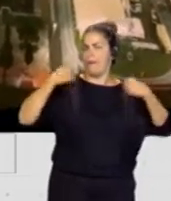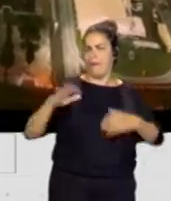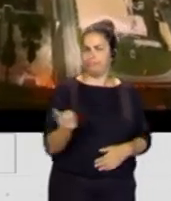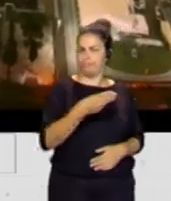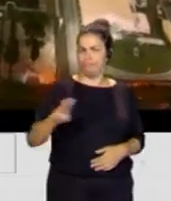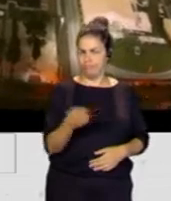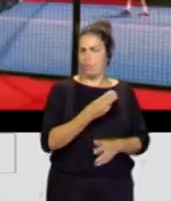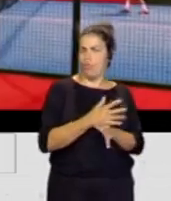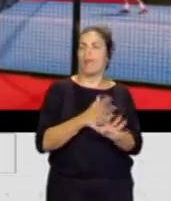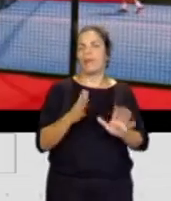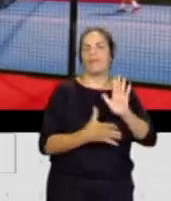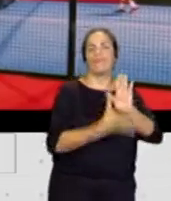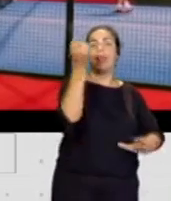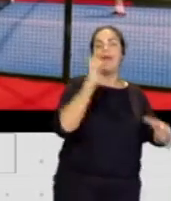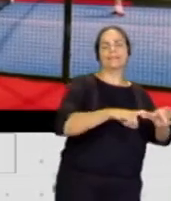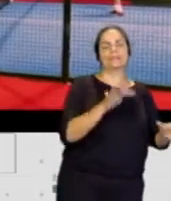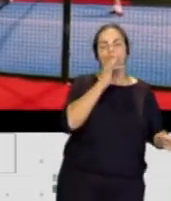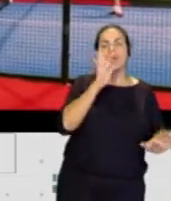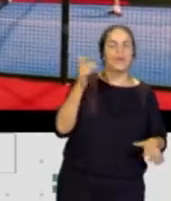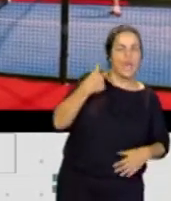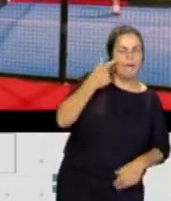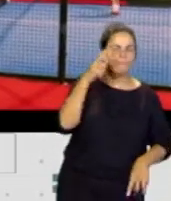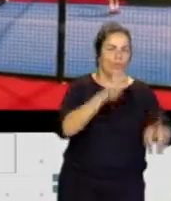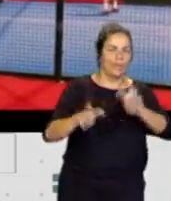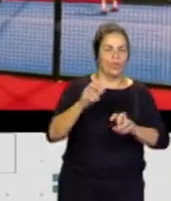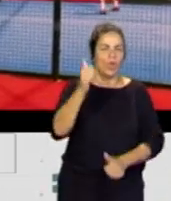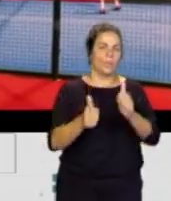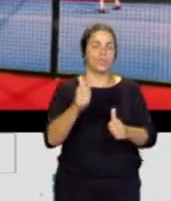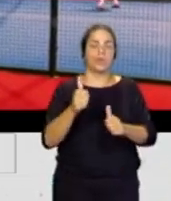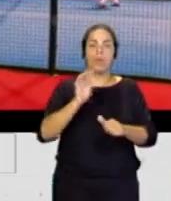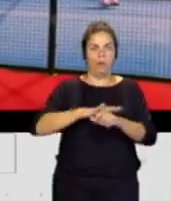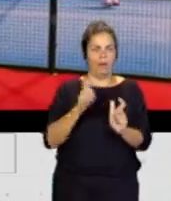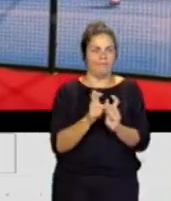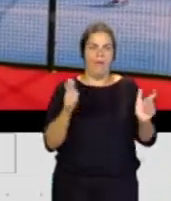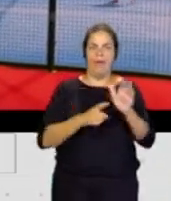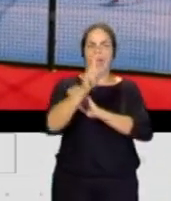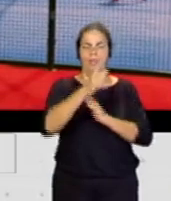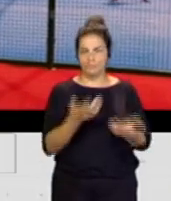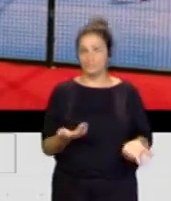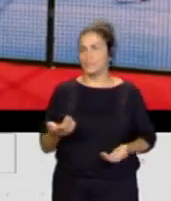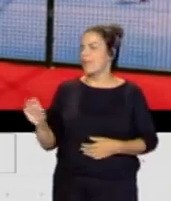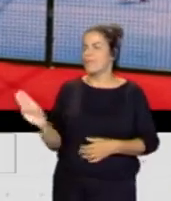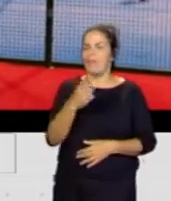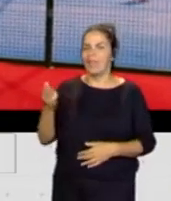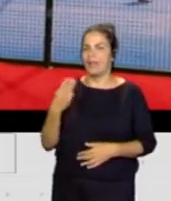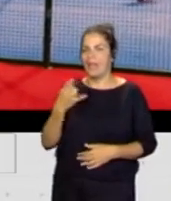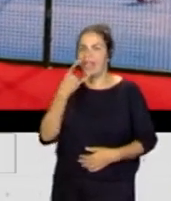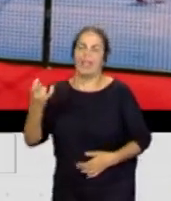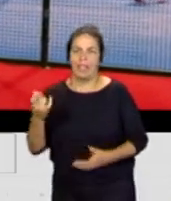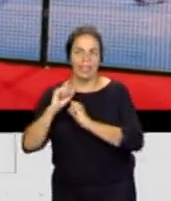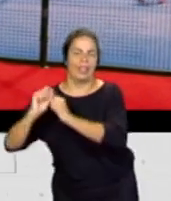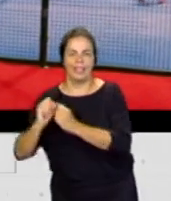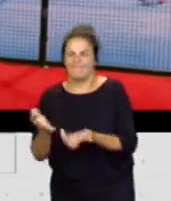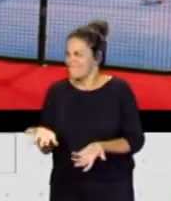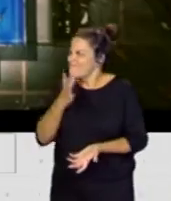que no está federada todavía, pero que estamos buscando competiciones y demás para que al final sí, seguir sumando. ¿Y qué tiene el pádel que engancha tanto, Paula? Porque como